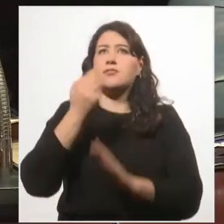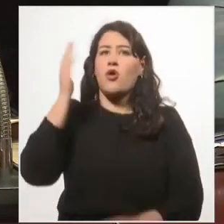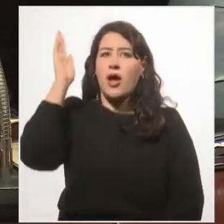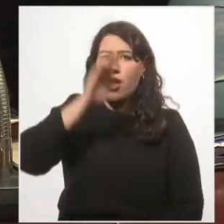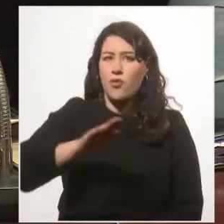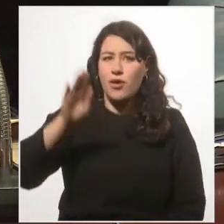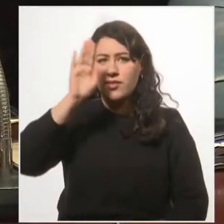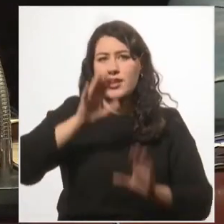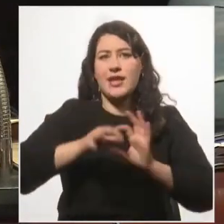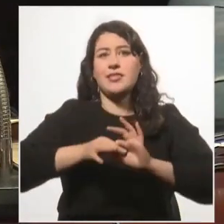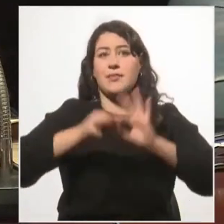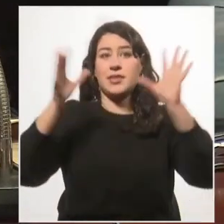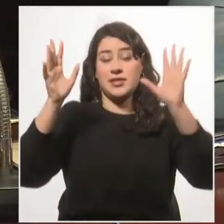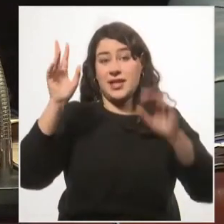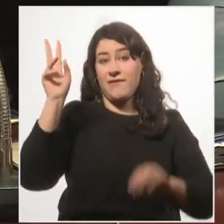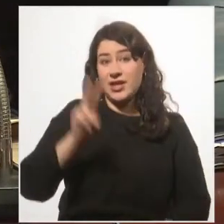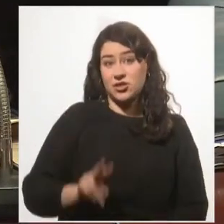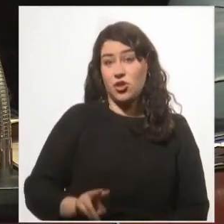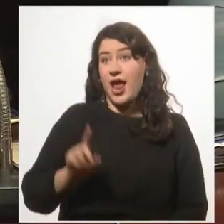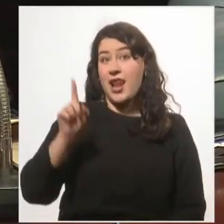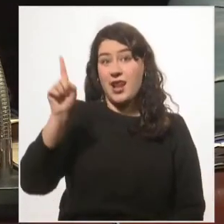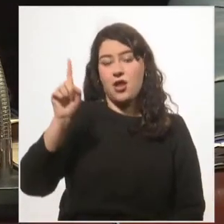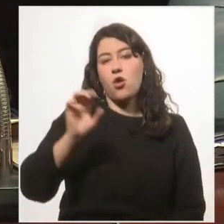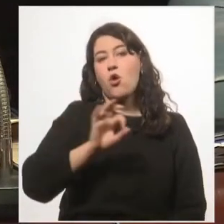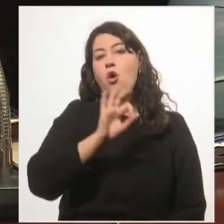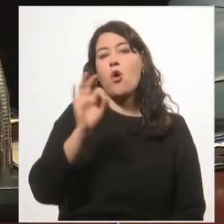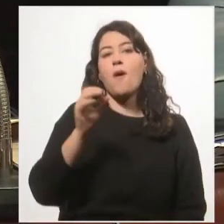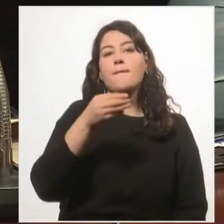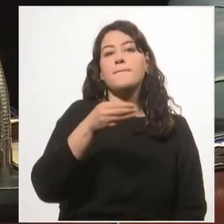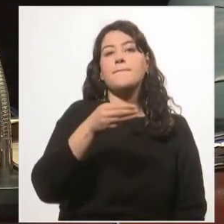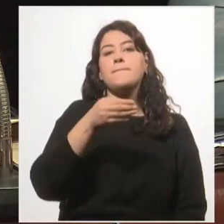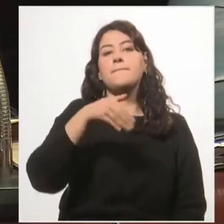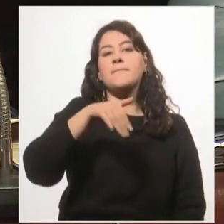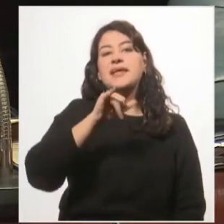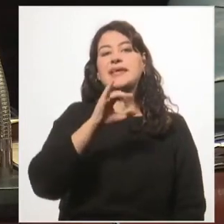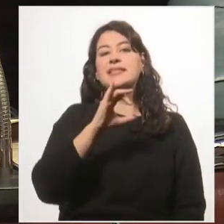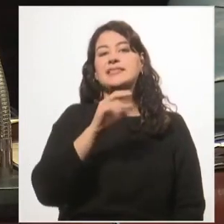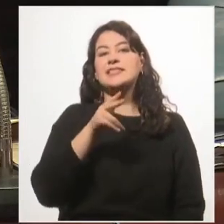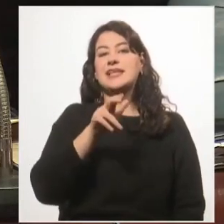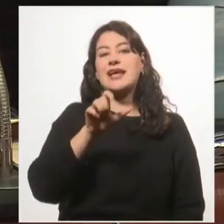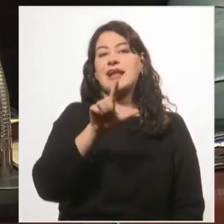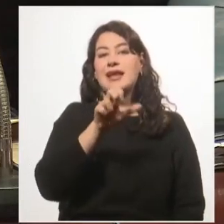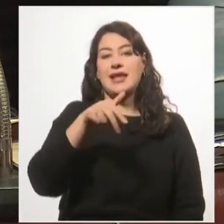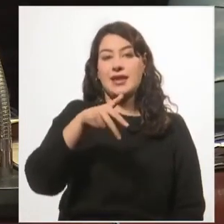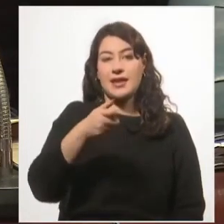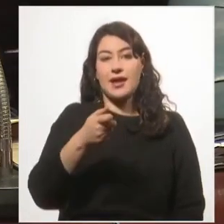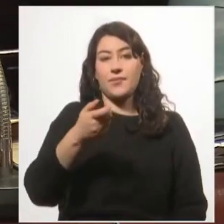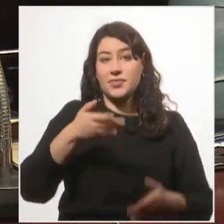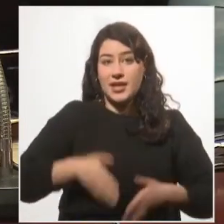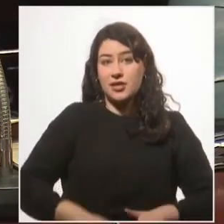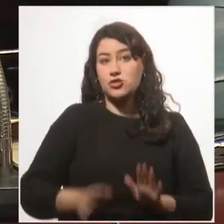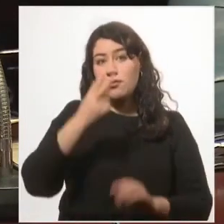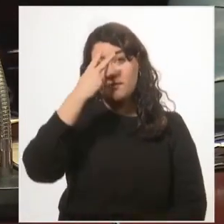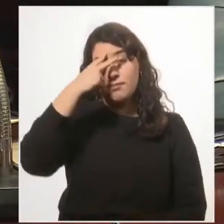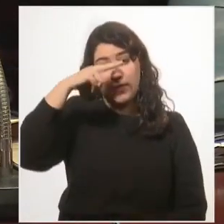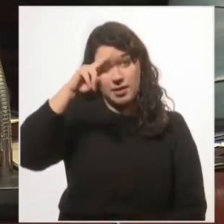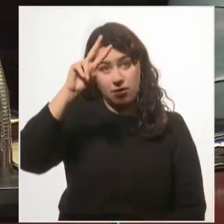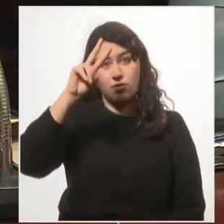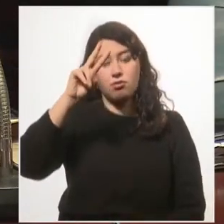independencia venezolana. O como Juan Ángel Michelena, siendo nacido en México, pudo haber sido